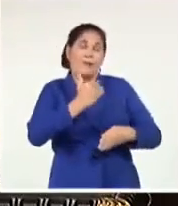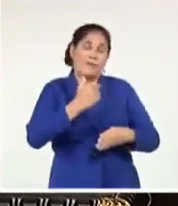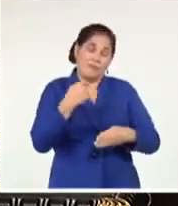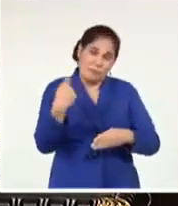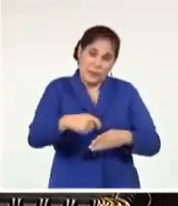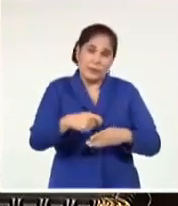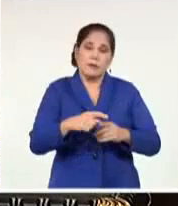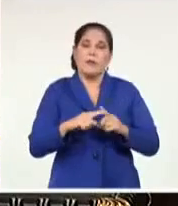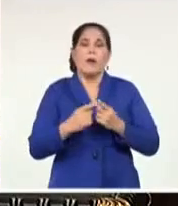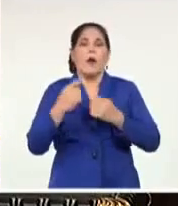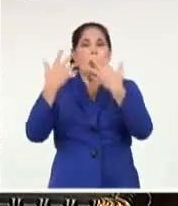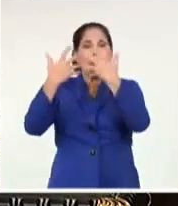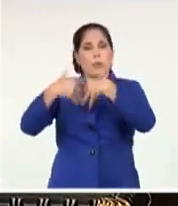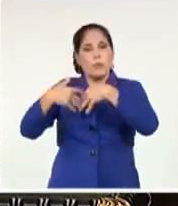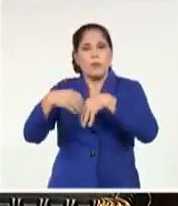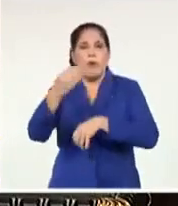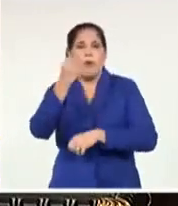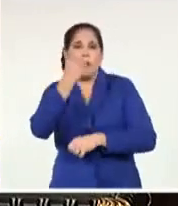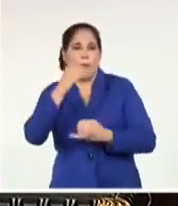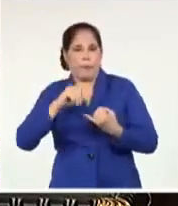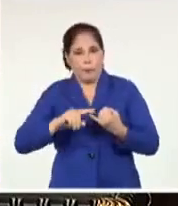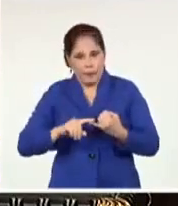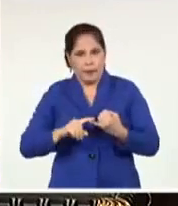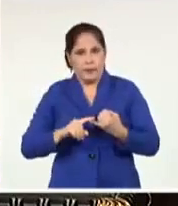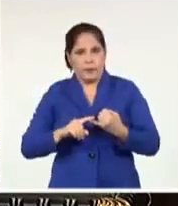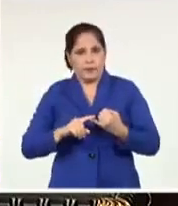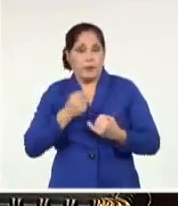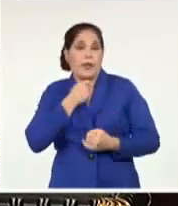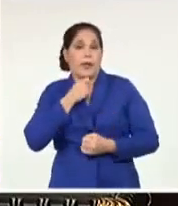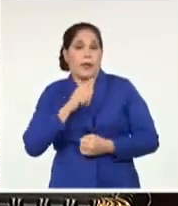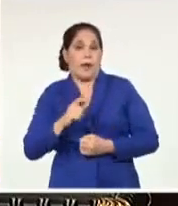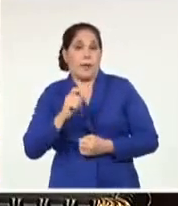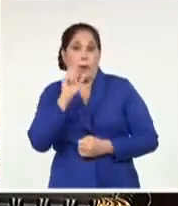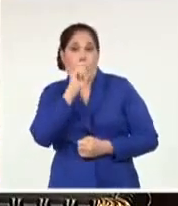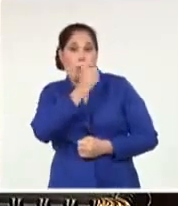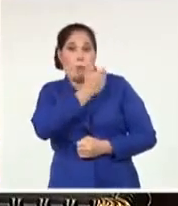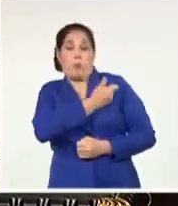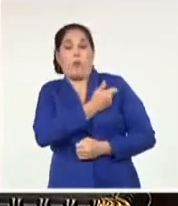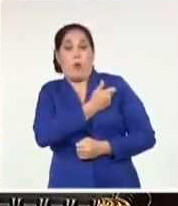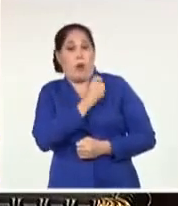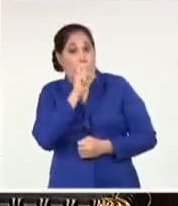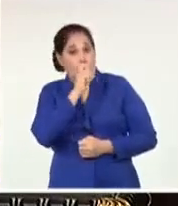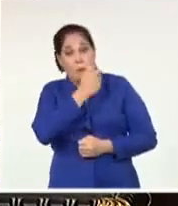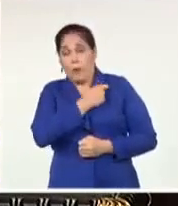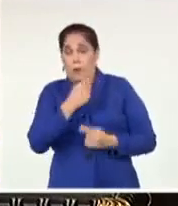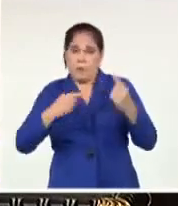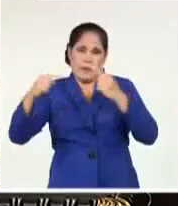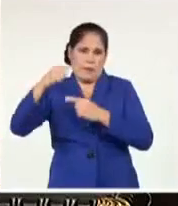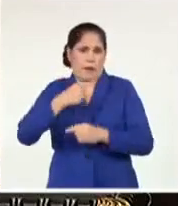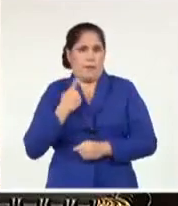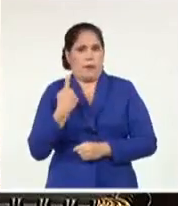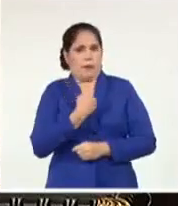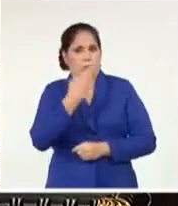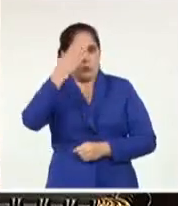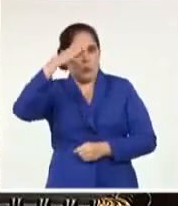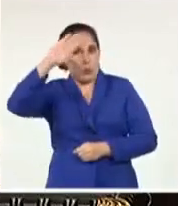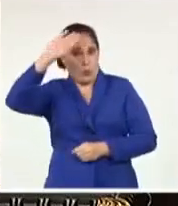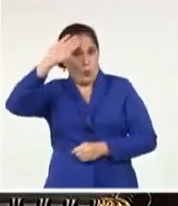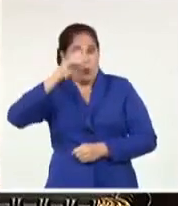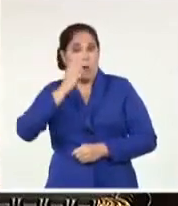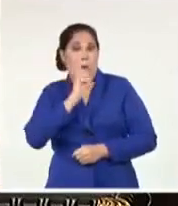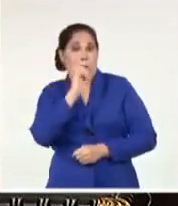de alimentos, en el caso del cerdo, que es una de las ramas fundamentales a lo que me dedico,